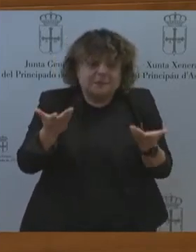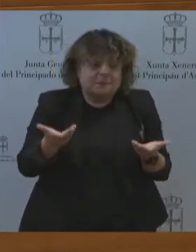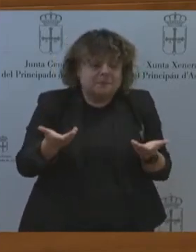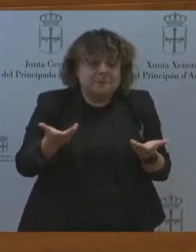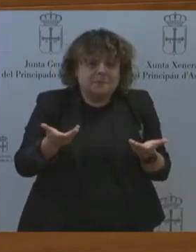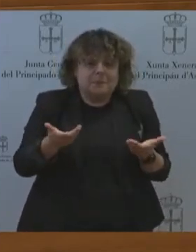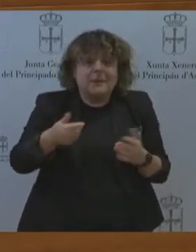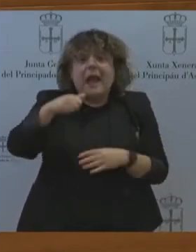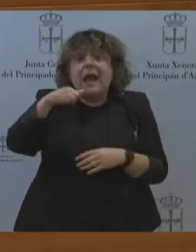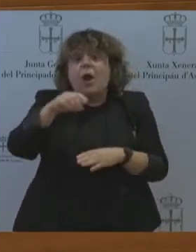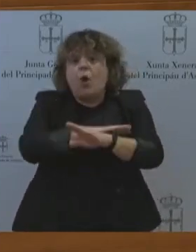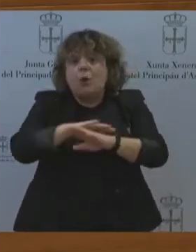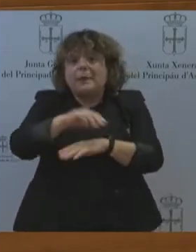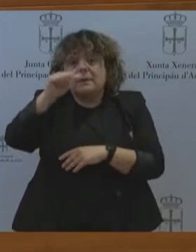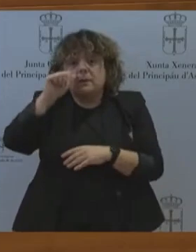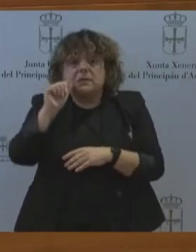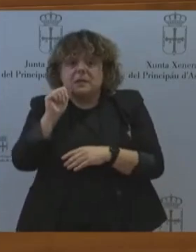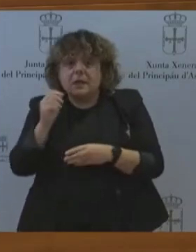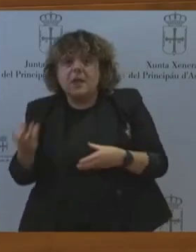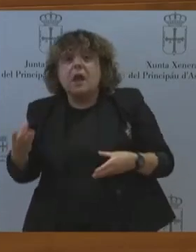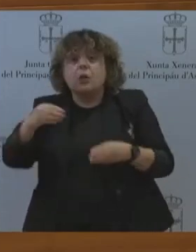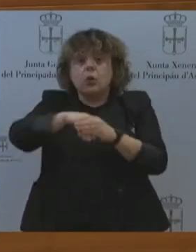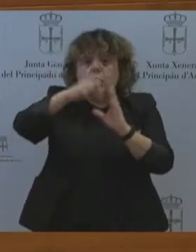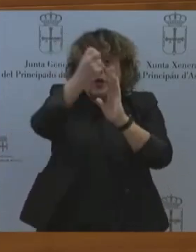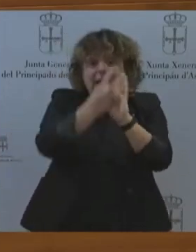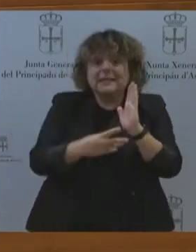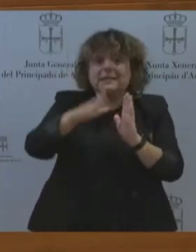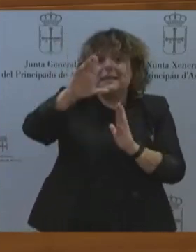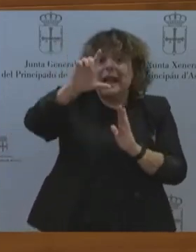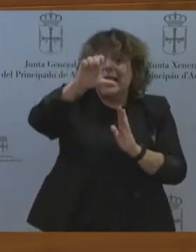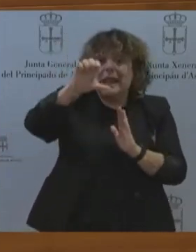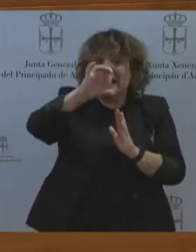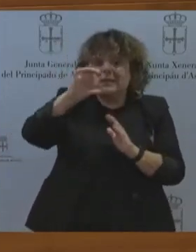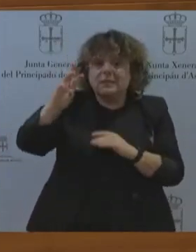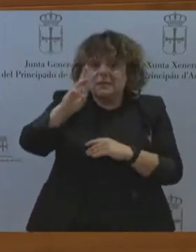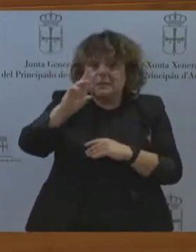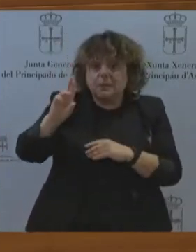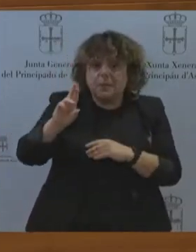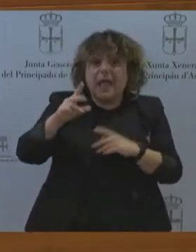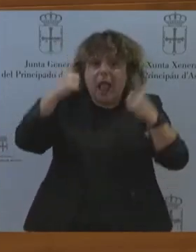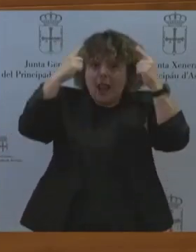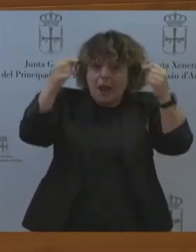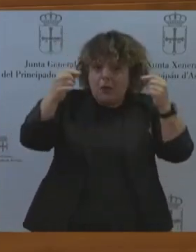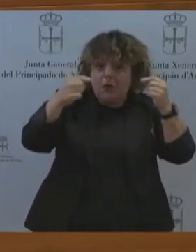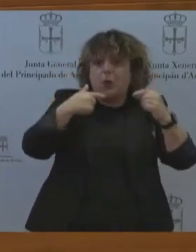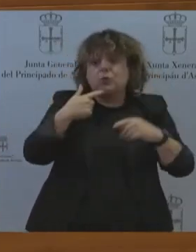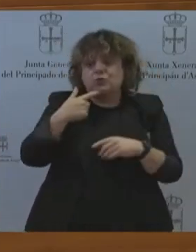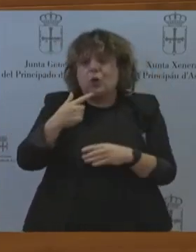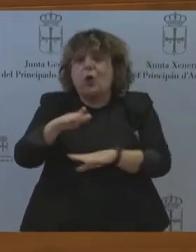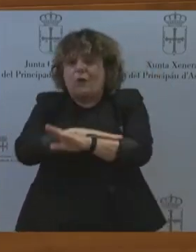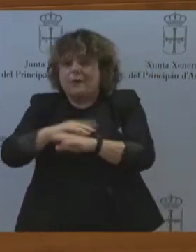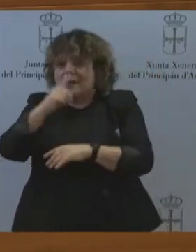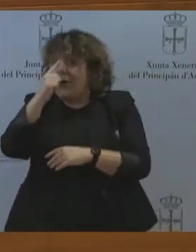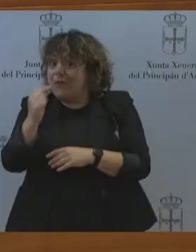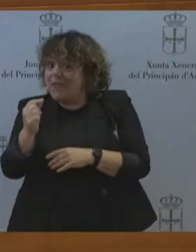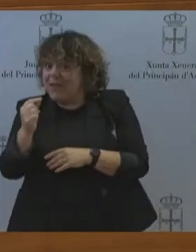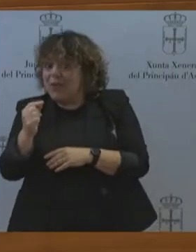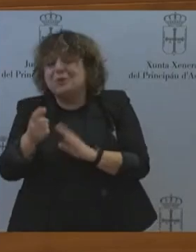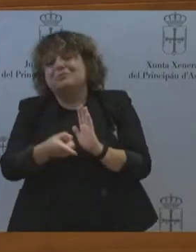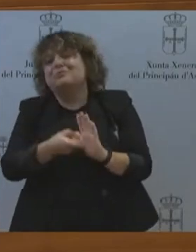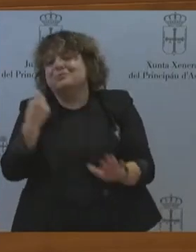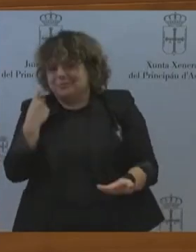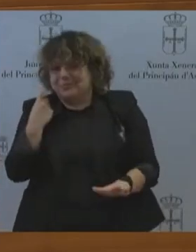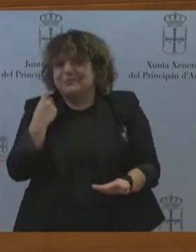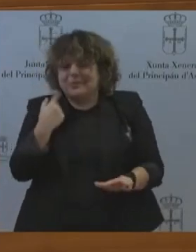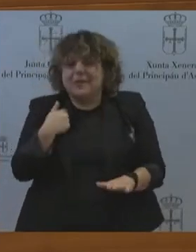lobo en el lespre, el Gobierno de Feijóo corregirá ese desatino en breve. Le sugiero que preste mucha más atención al